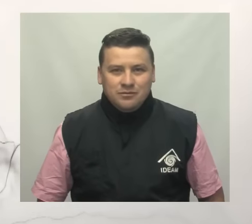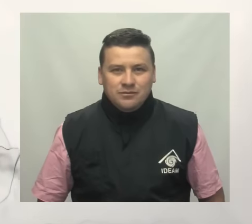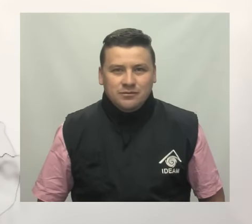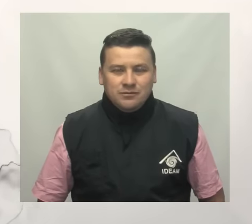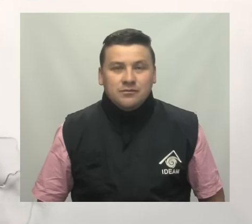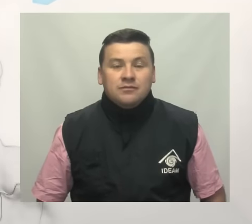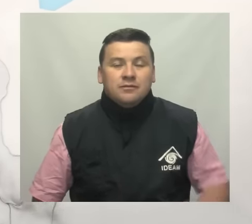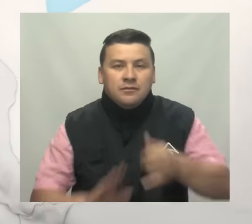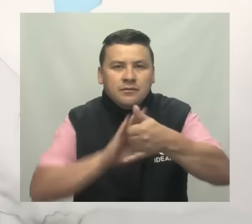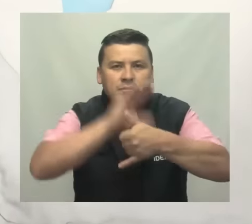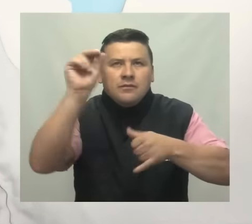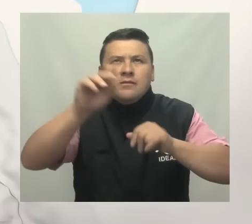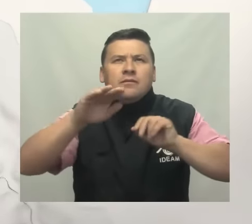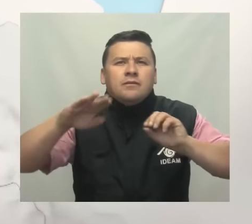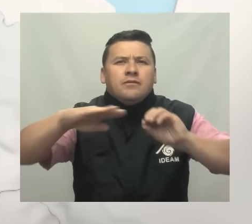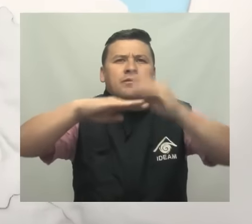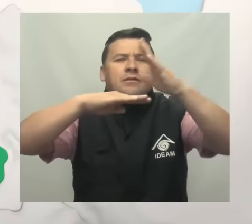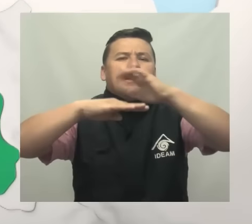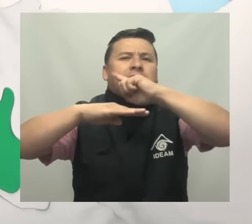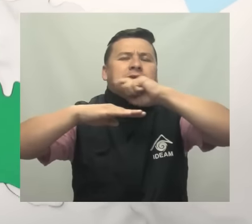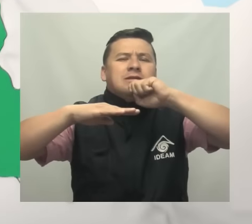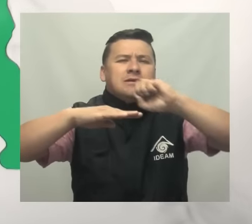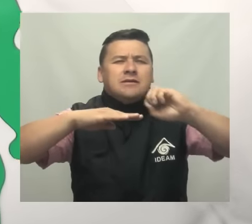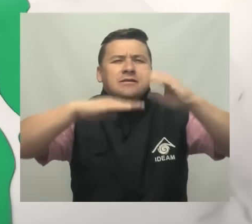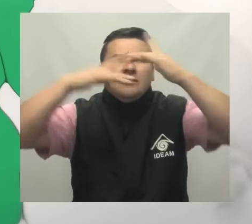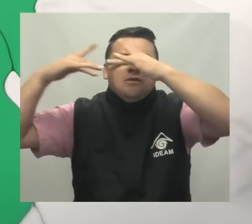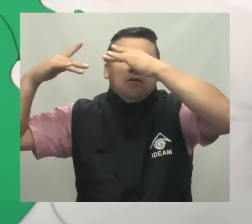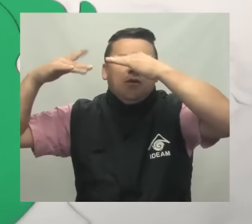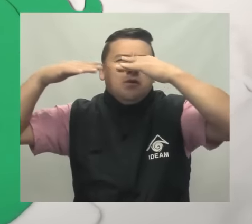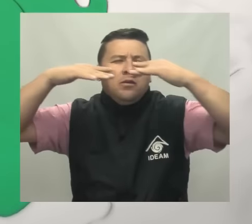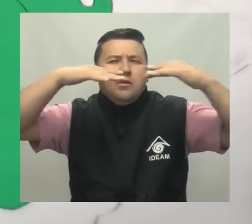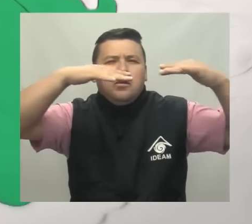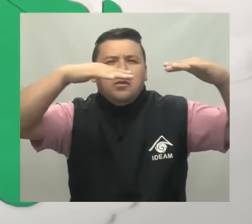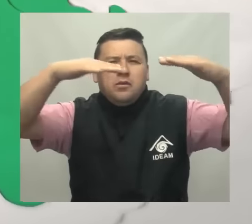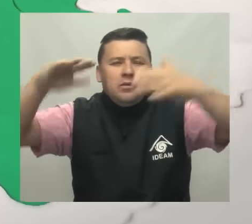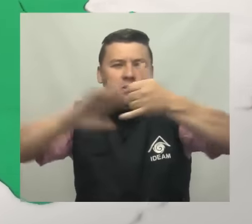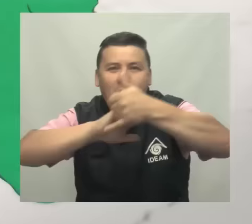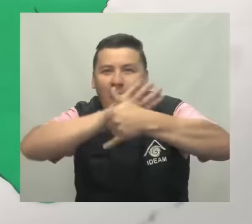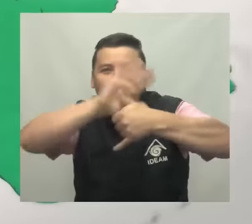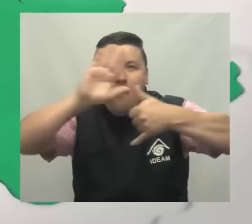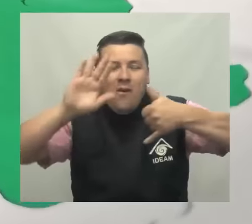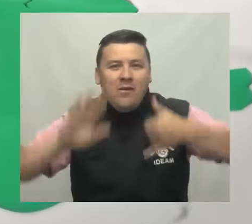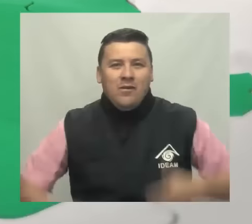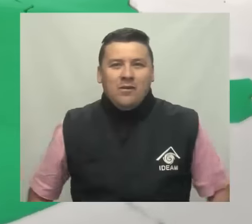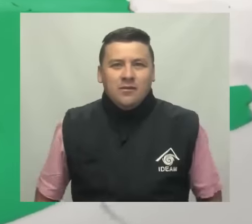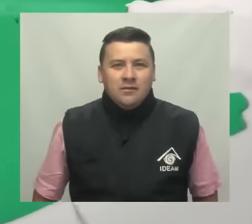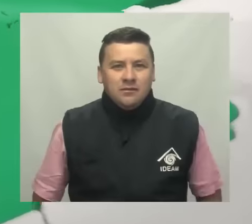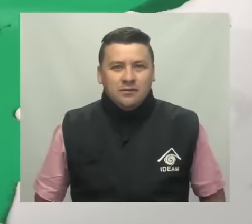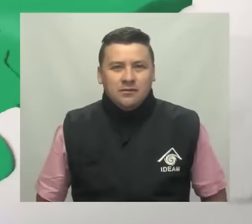En el Caribe tenemos tiempo seco con cielo entre ligera y parcialmente cubierto en gran parte de la región